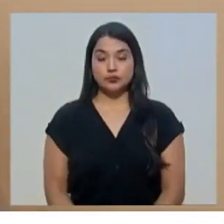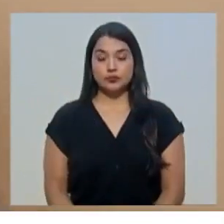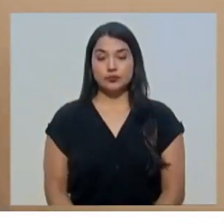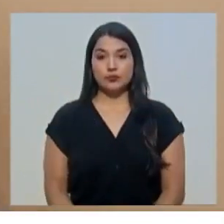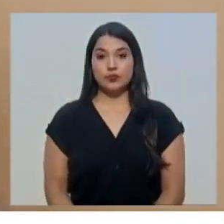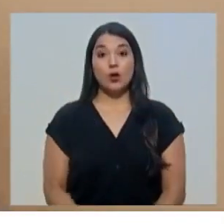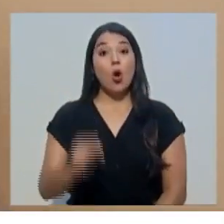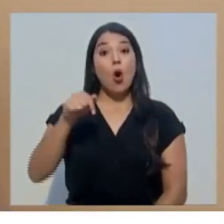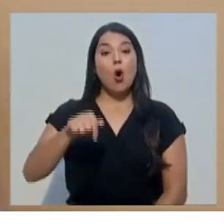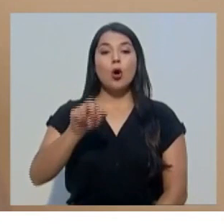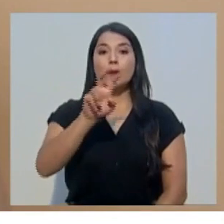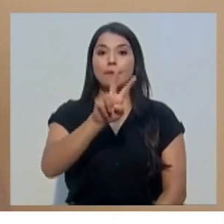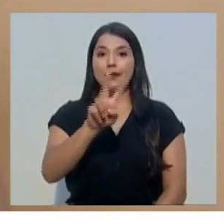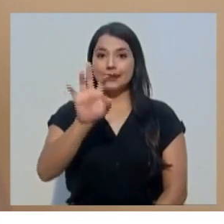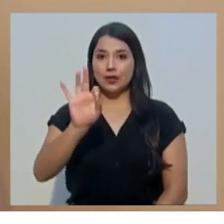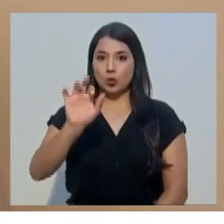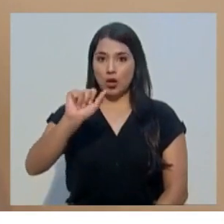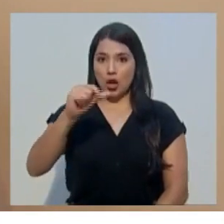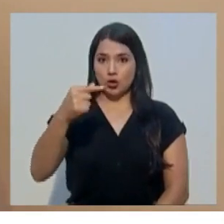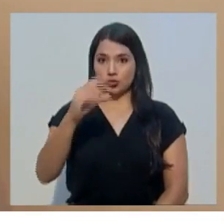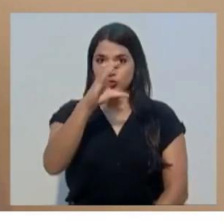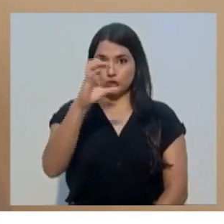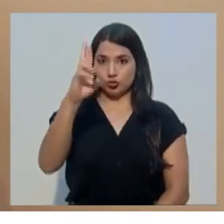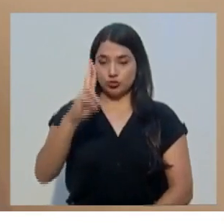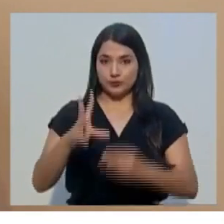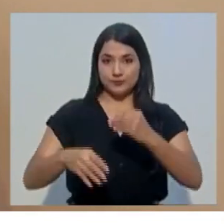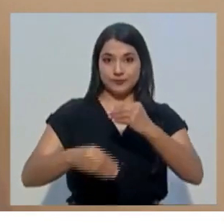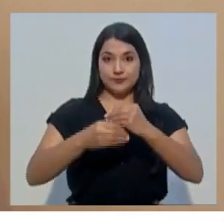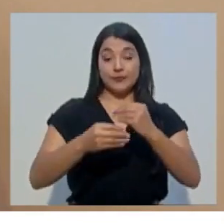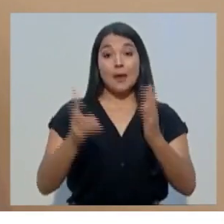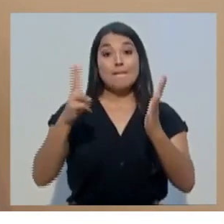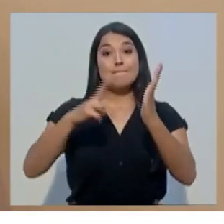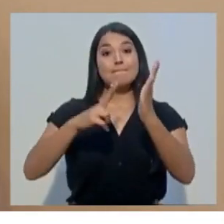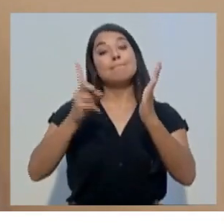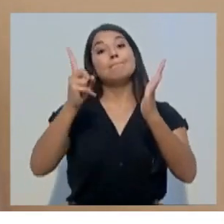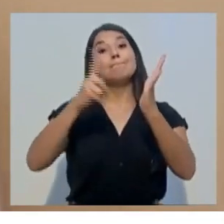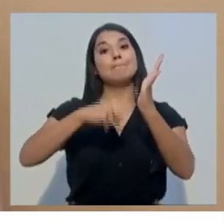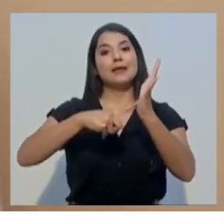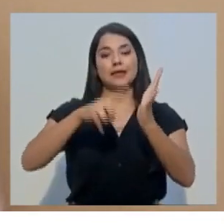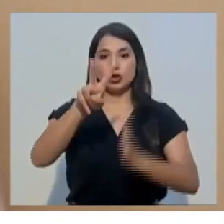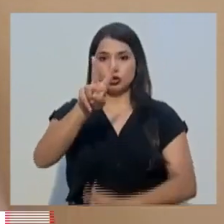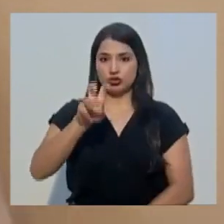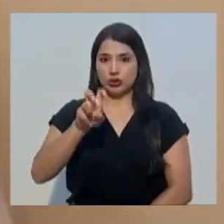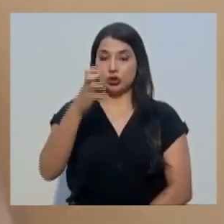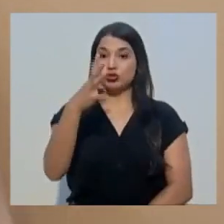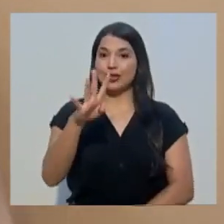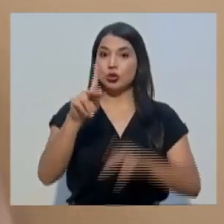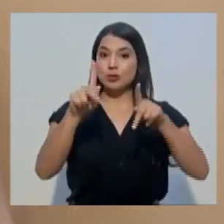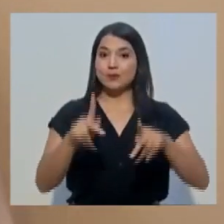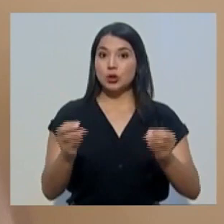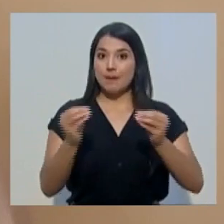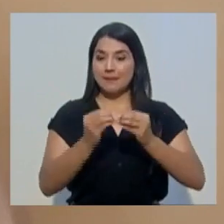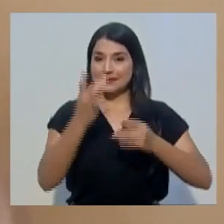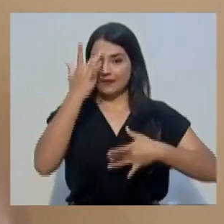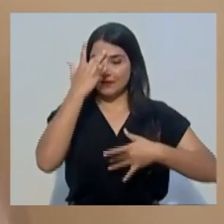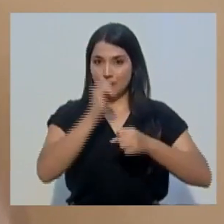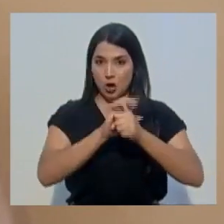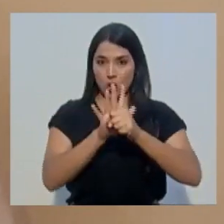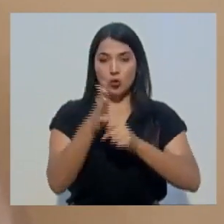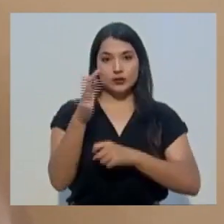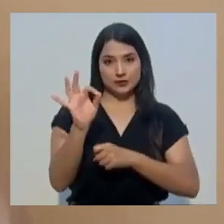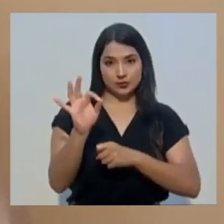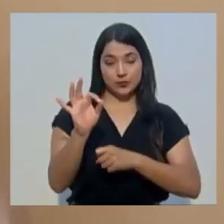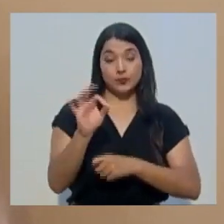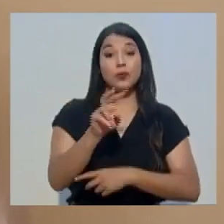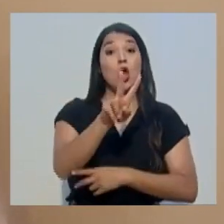Al 29 de agosto, el país registra 1,214 casos nuevos de COVID-19, de los